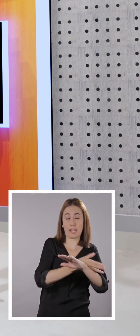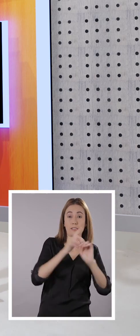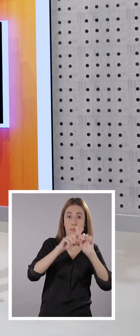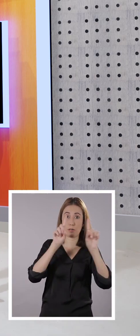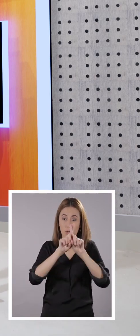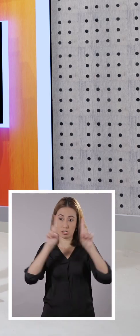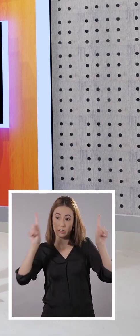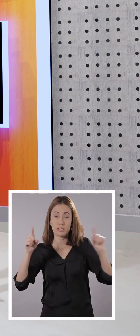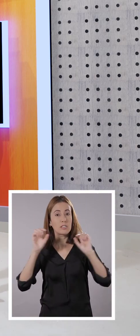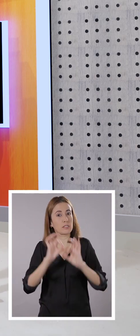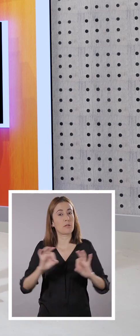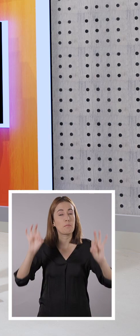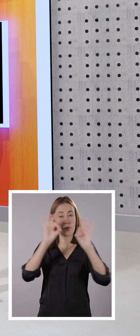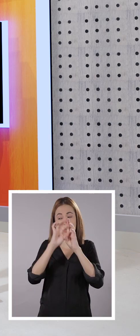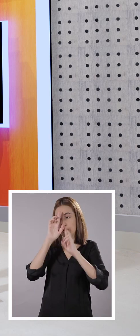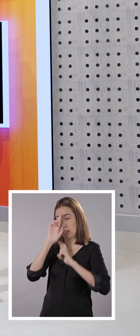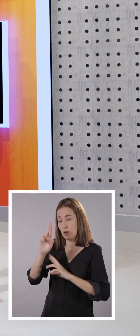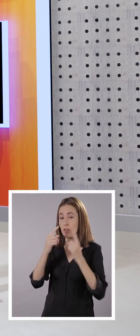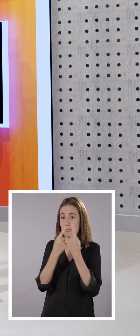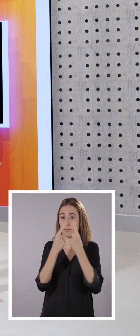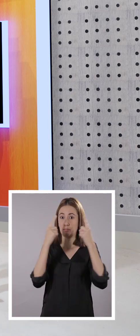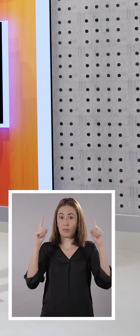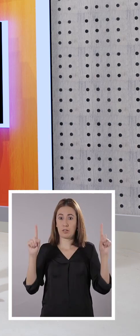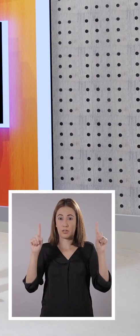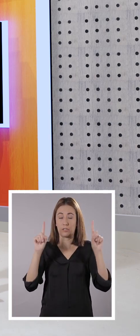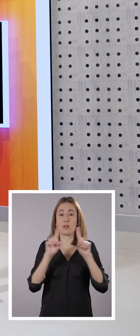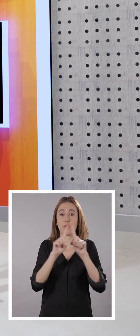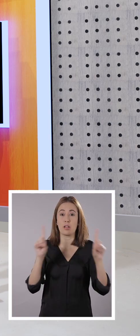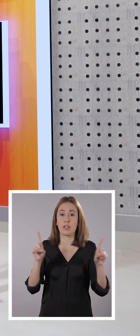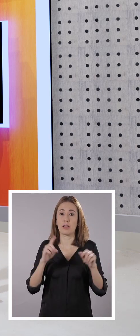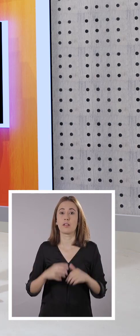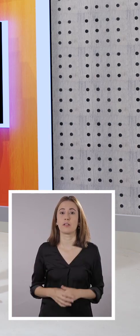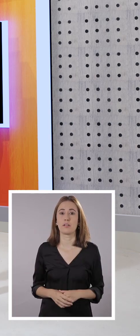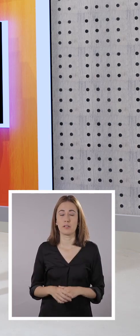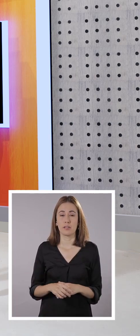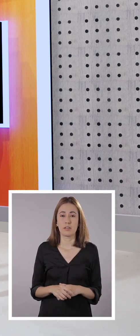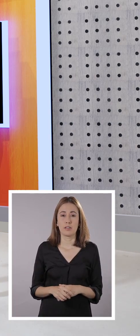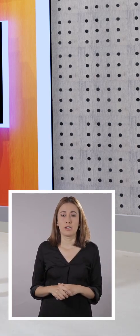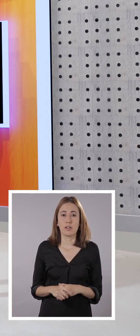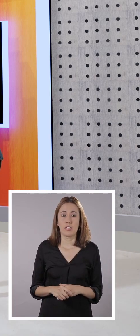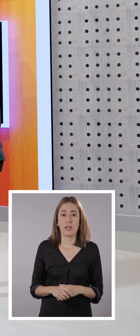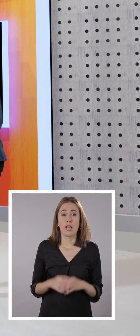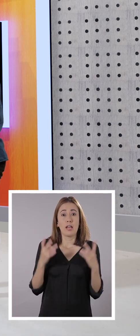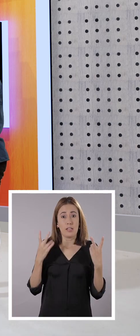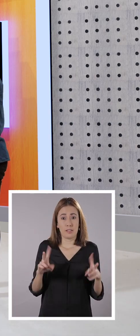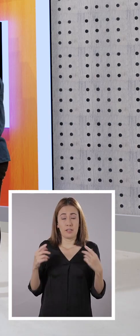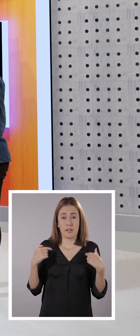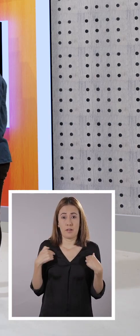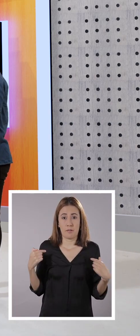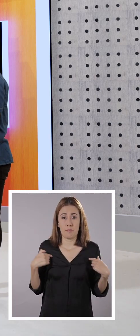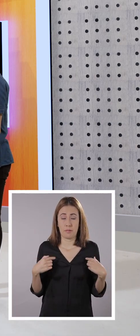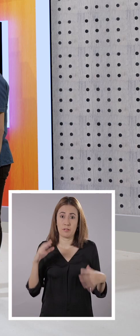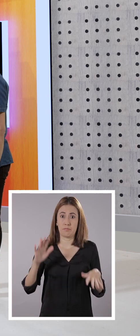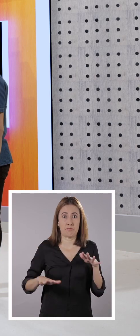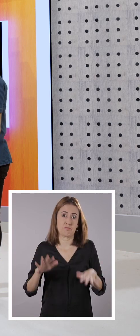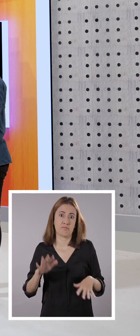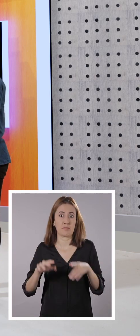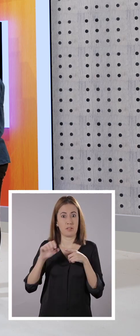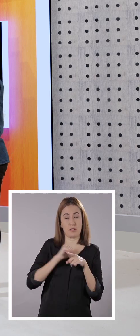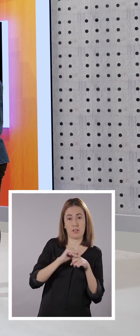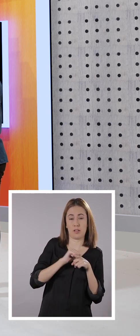las demás personas, siempre respetando los protocolos de bioseguridad. Claro, aparte yo ejercité